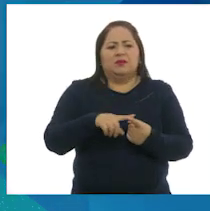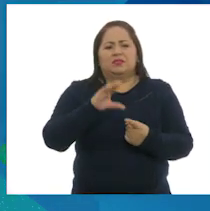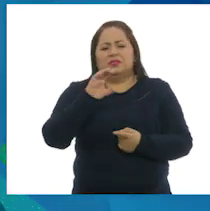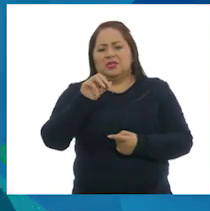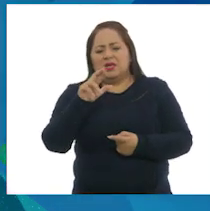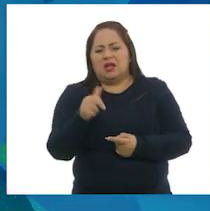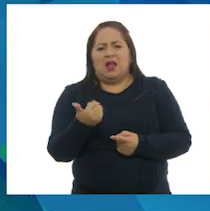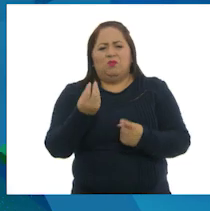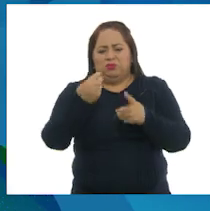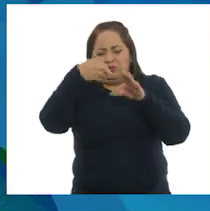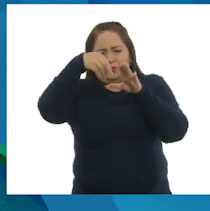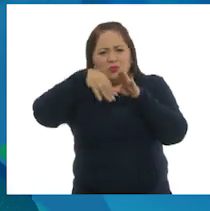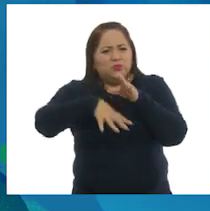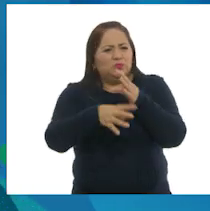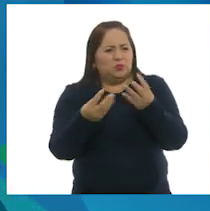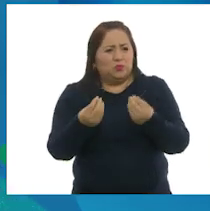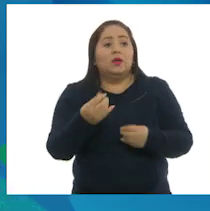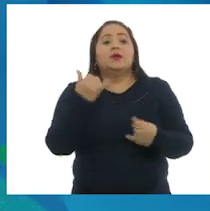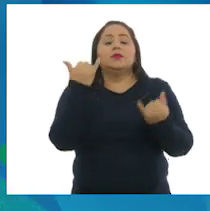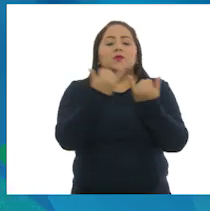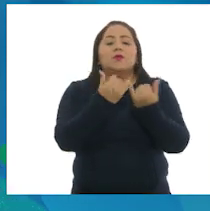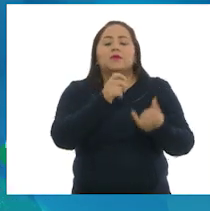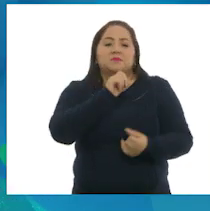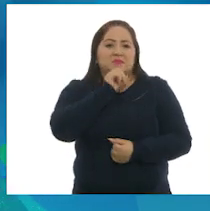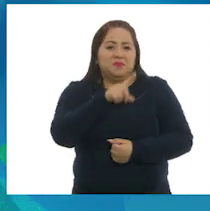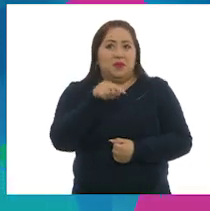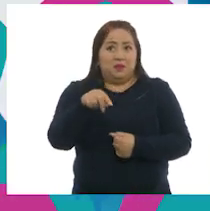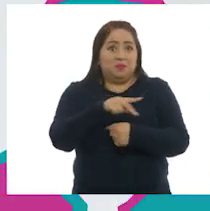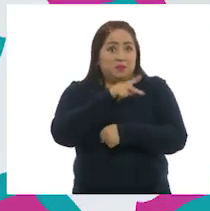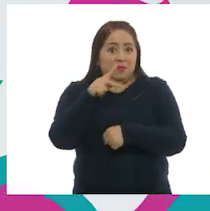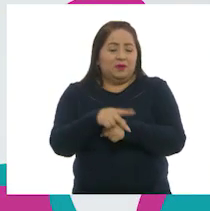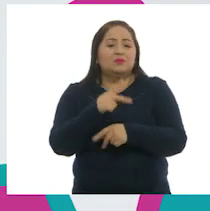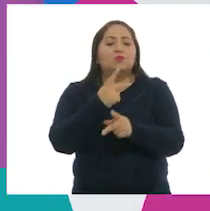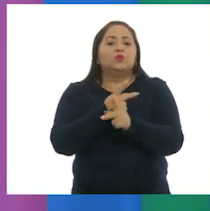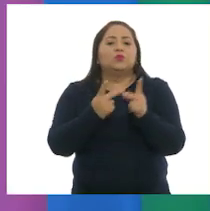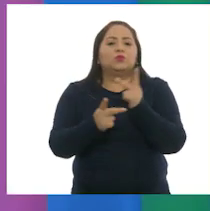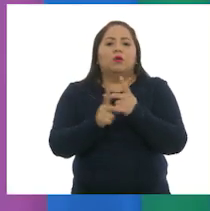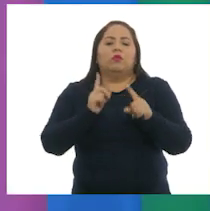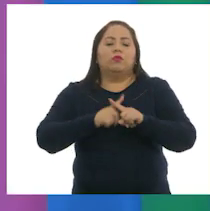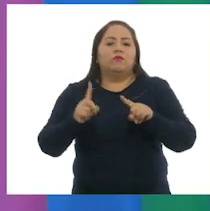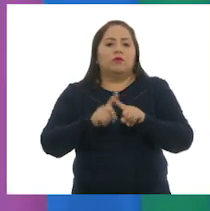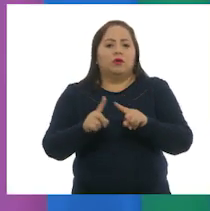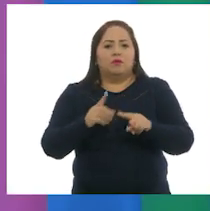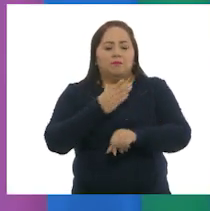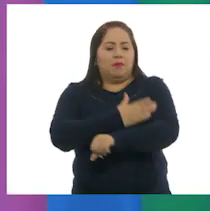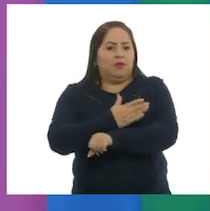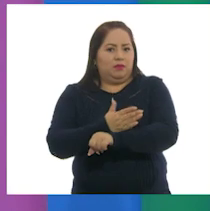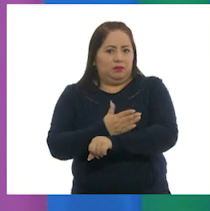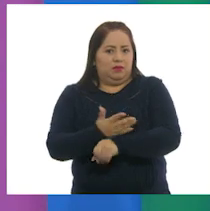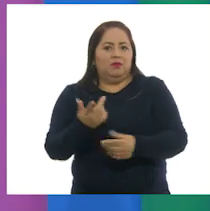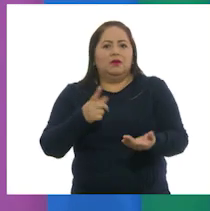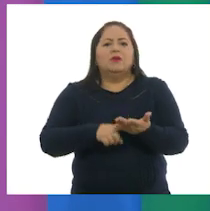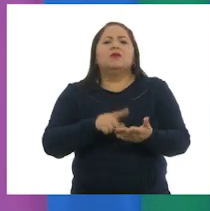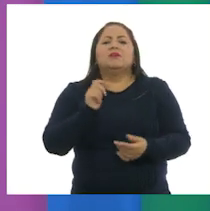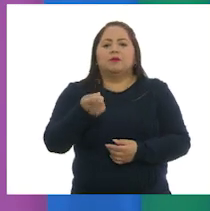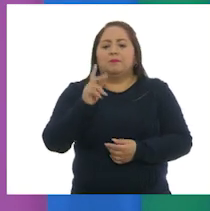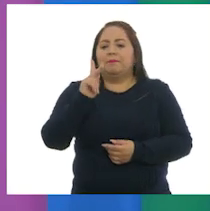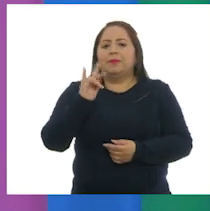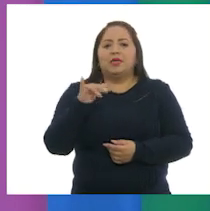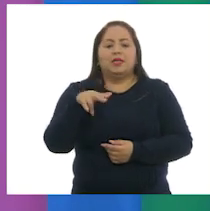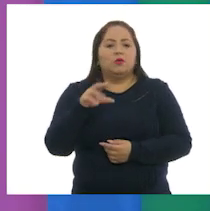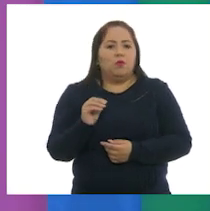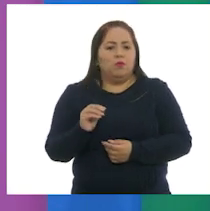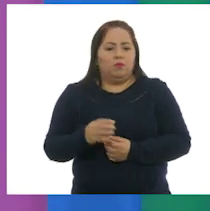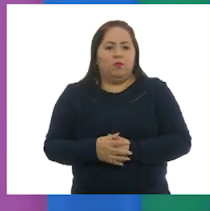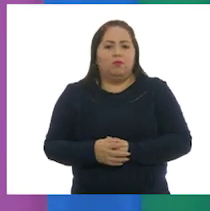otros productos. Igual me percaté que nuestro país es productor de distintos tipos de madera, entre ellas el pino,